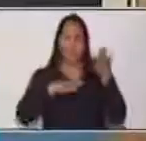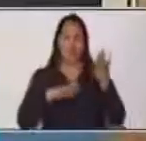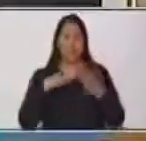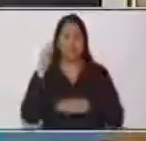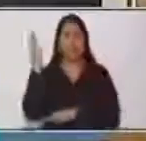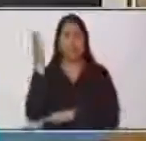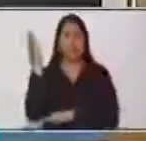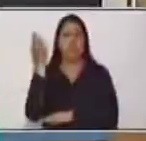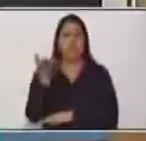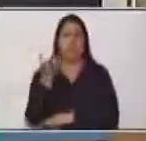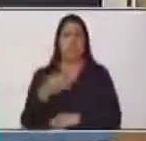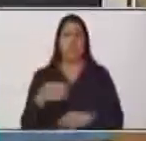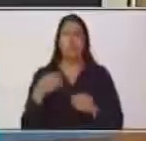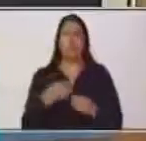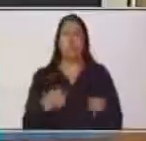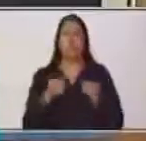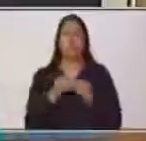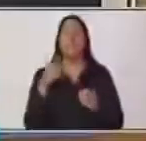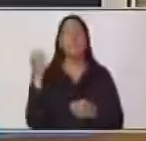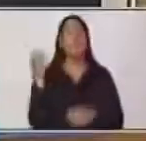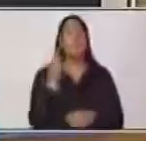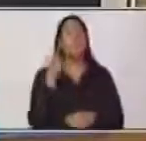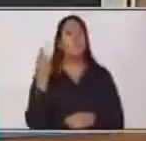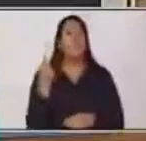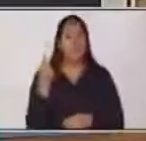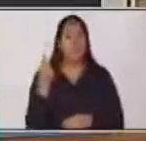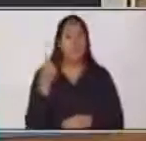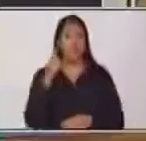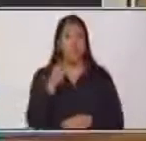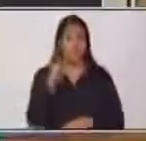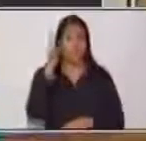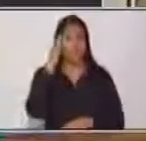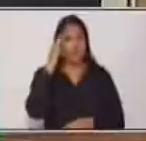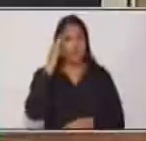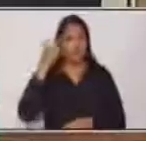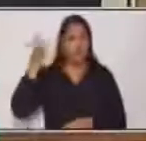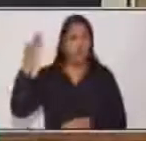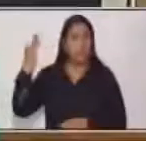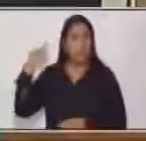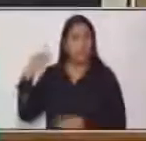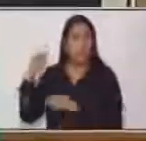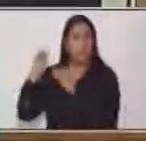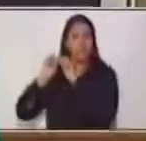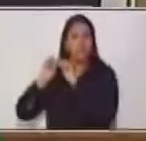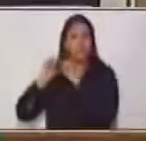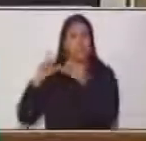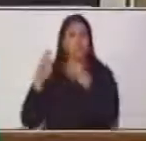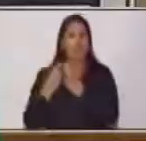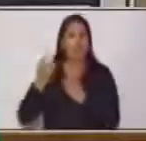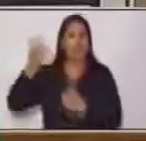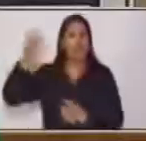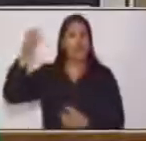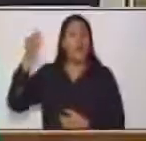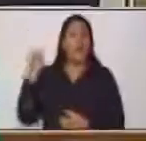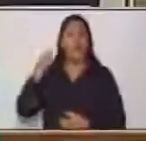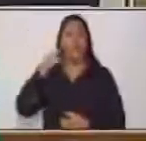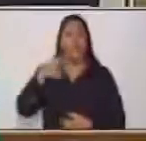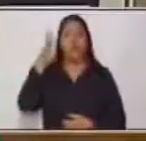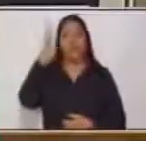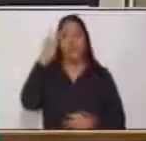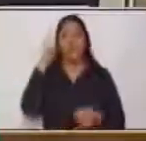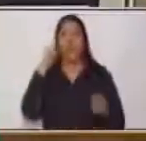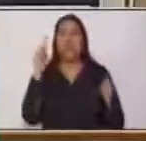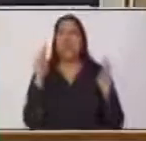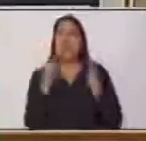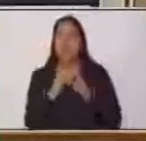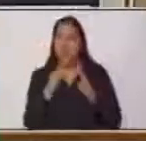Sumamente importante que, con relación a las clases anteriores, usted vaya conociendo las definiciones de cada una